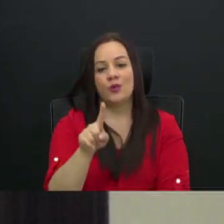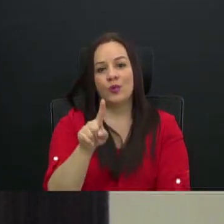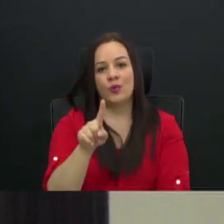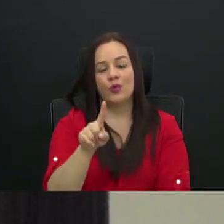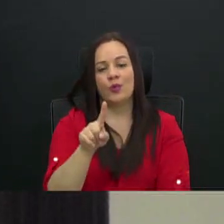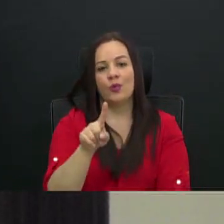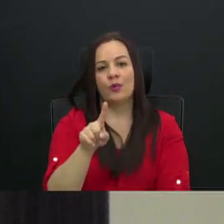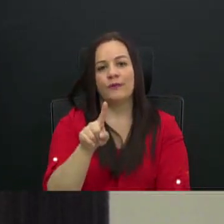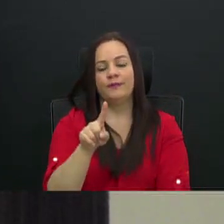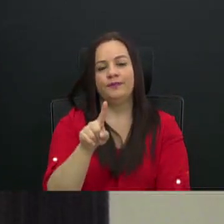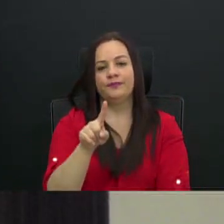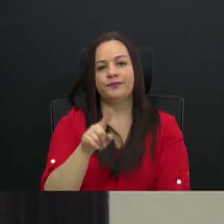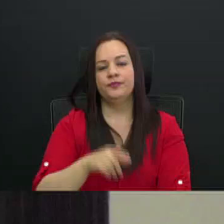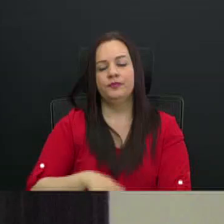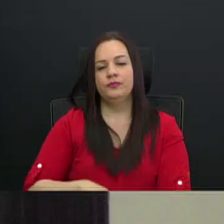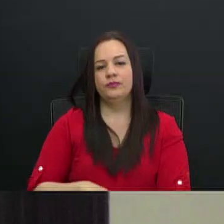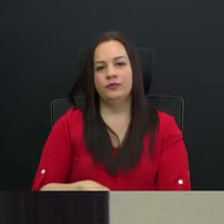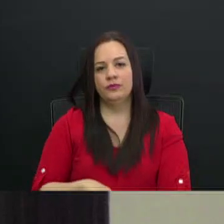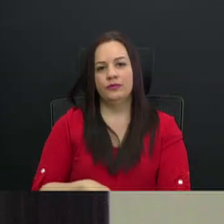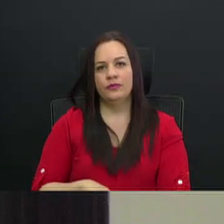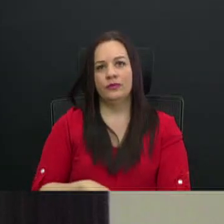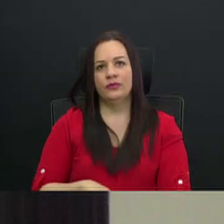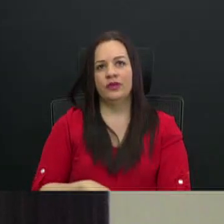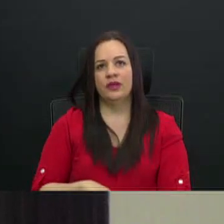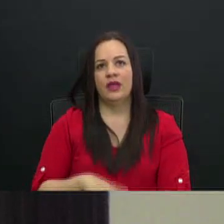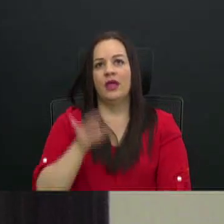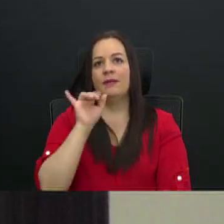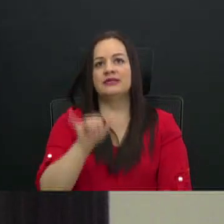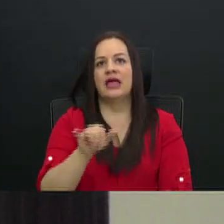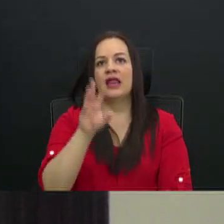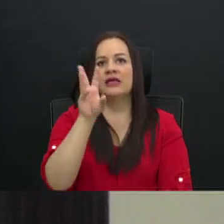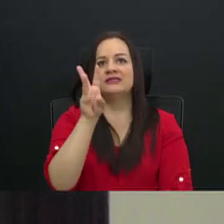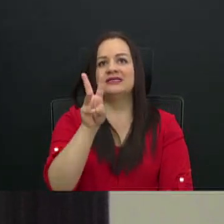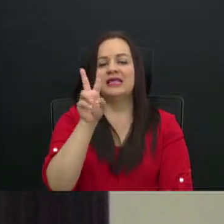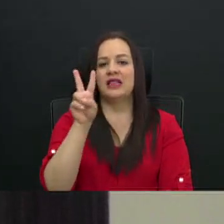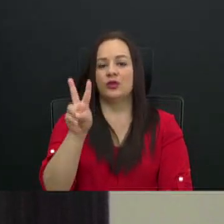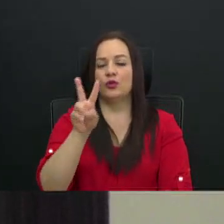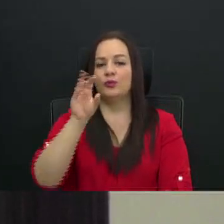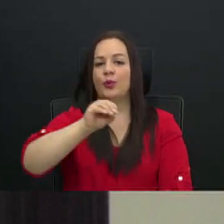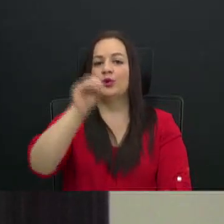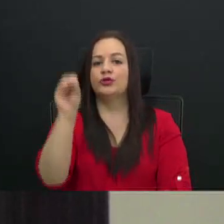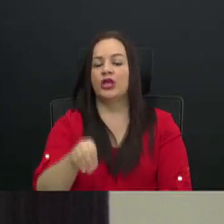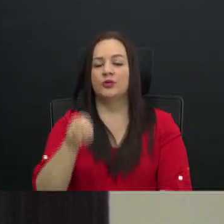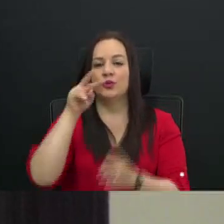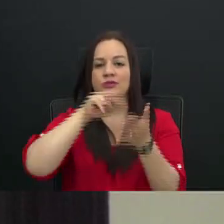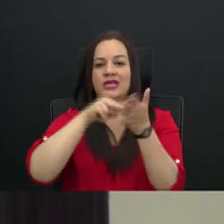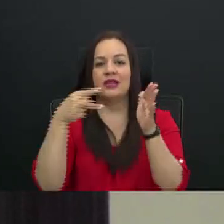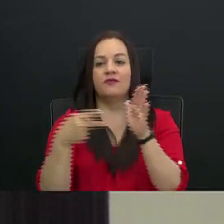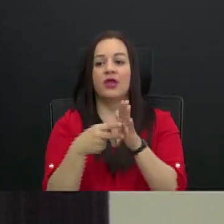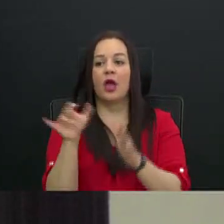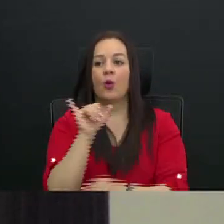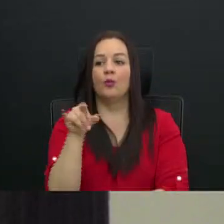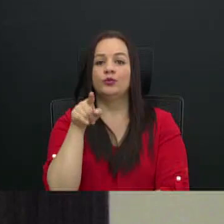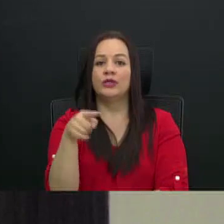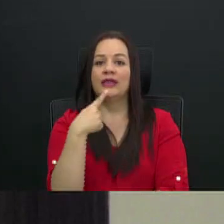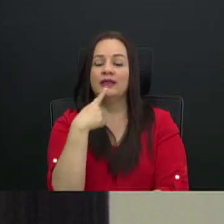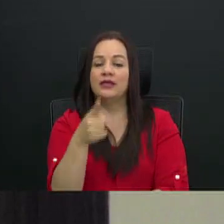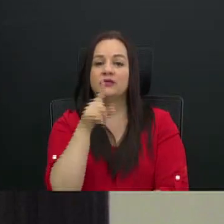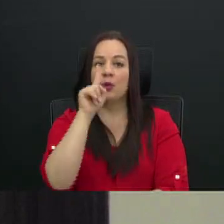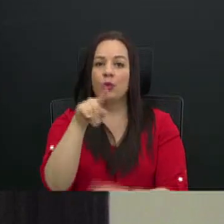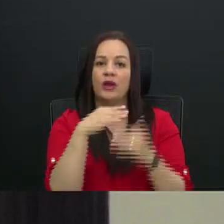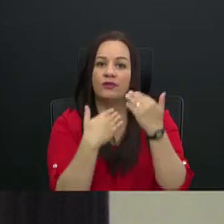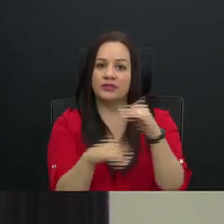lo que significa, como dice usted, una